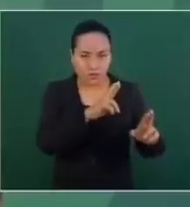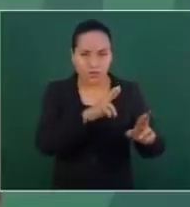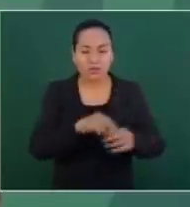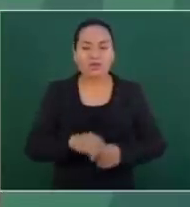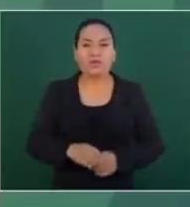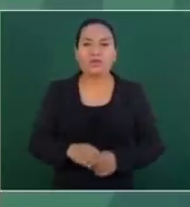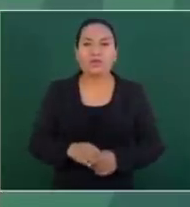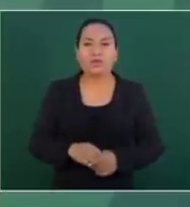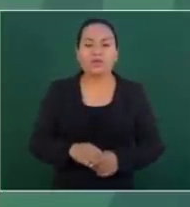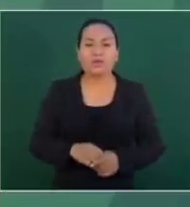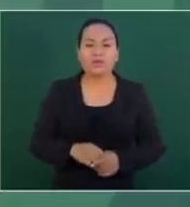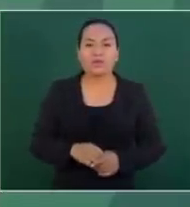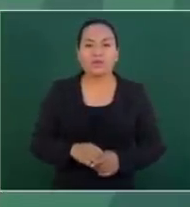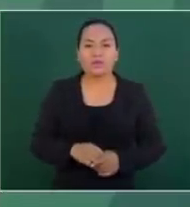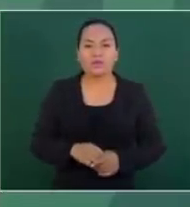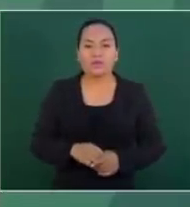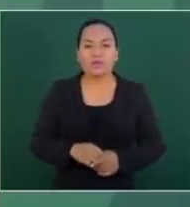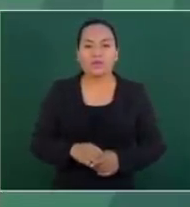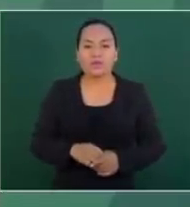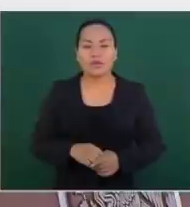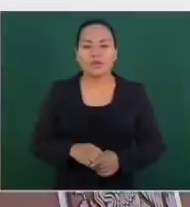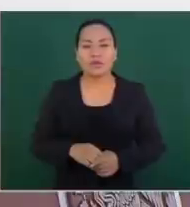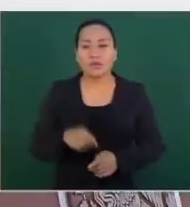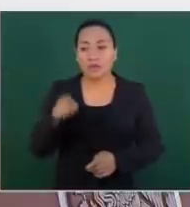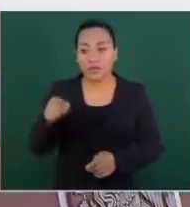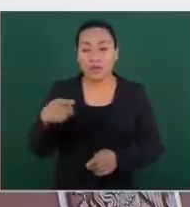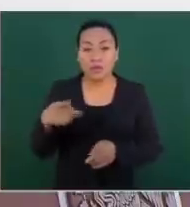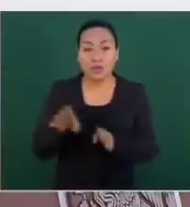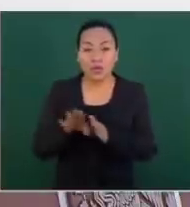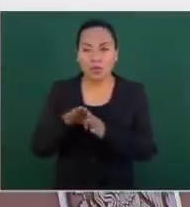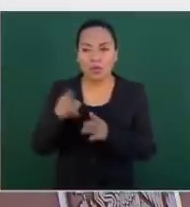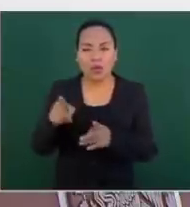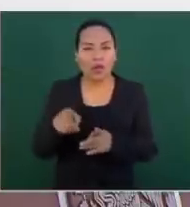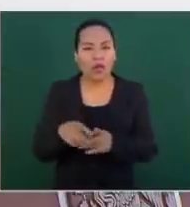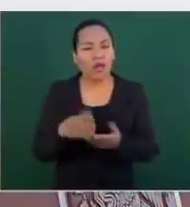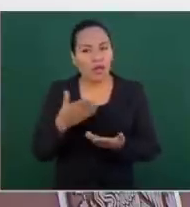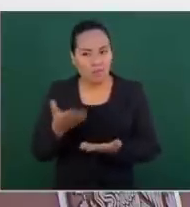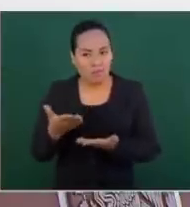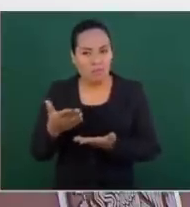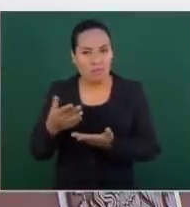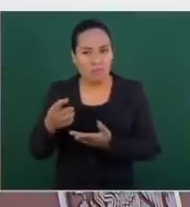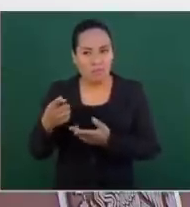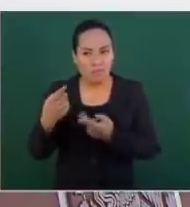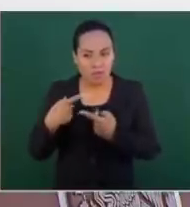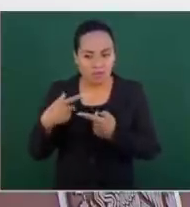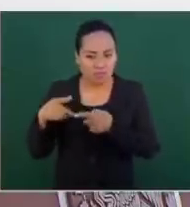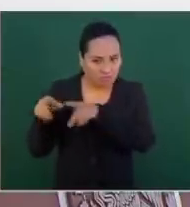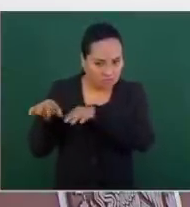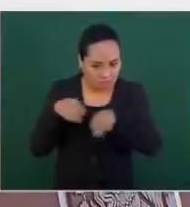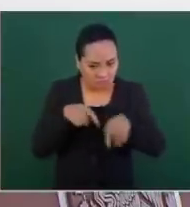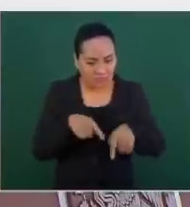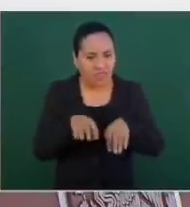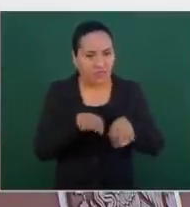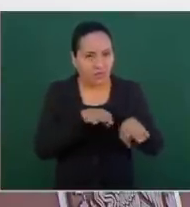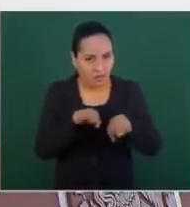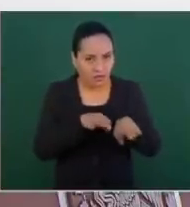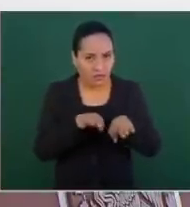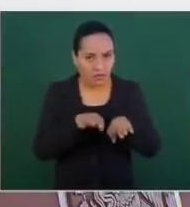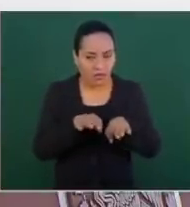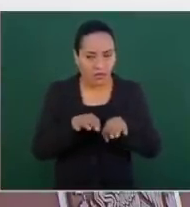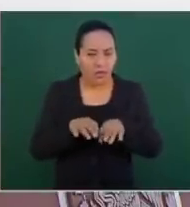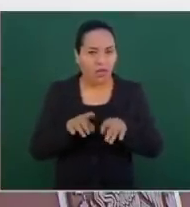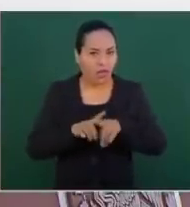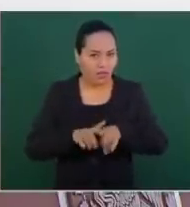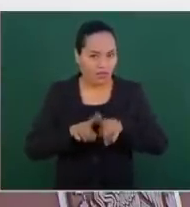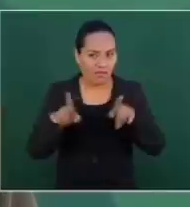aún representando a un medio que es hostil a nosotros.